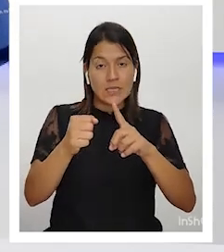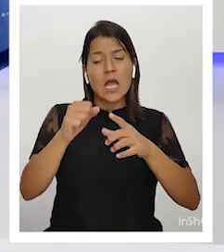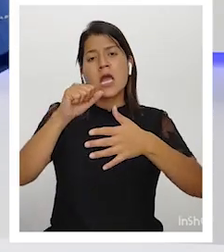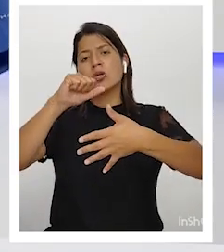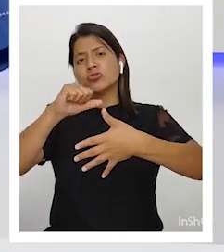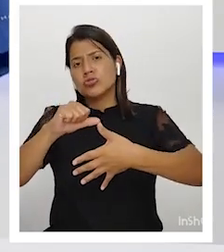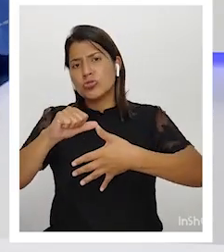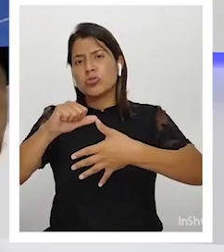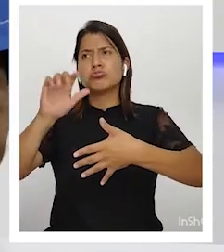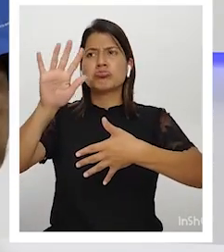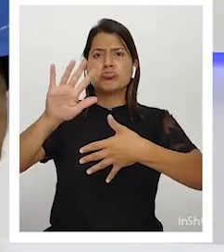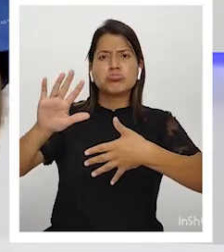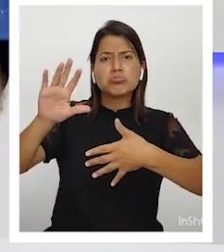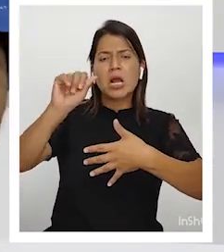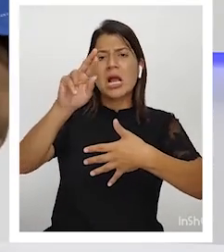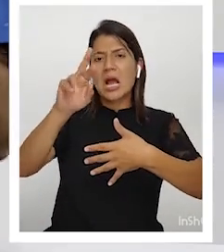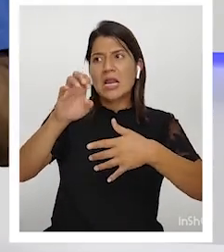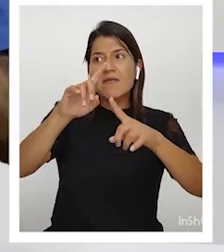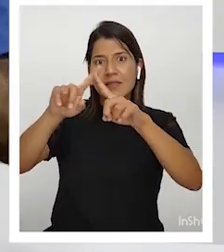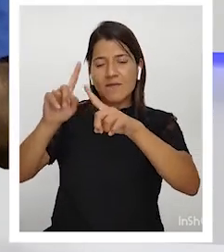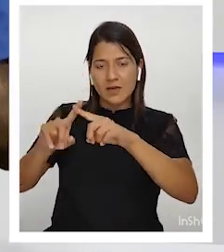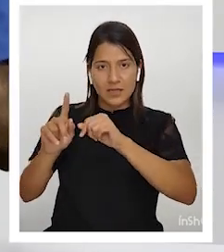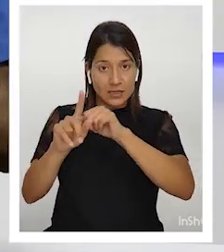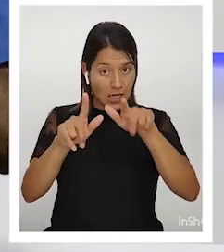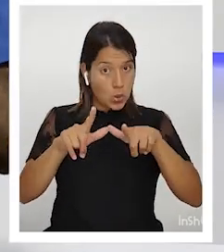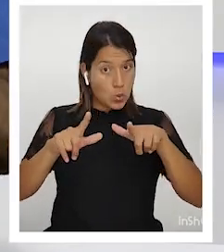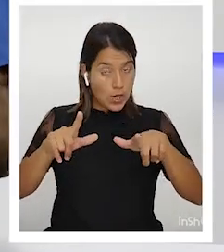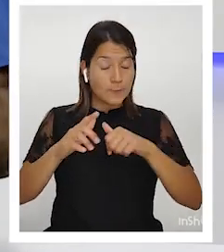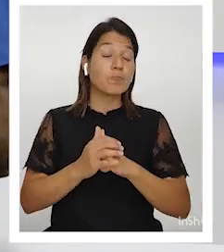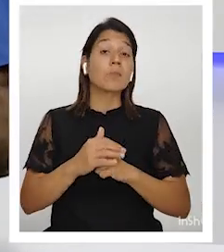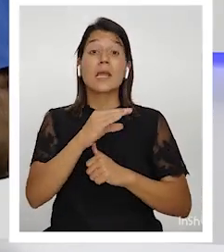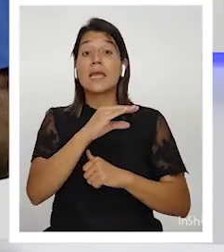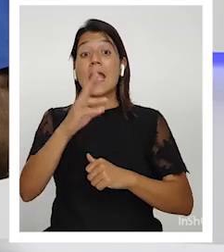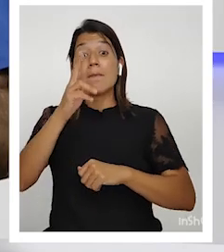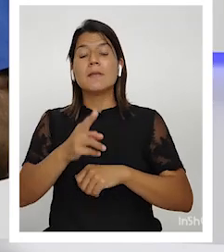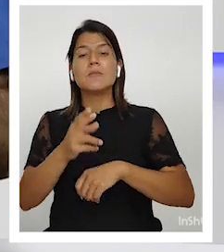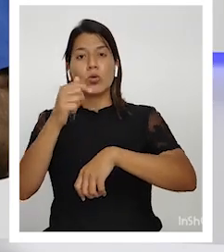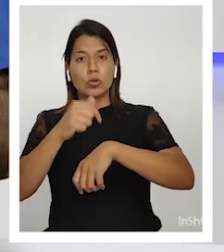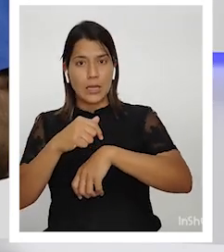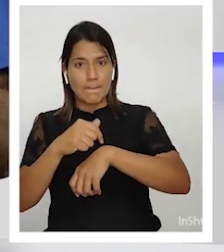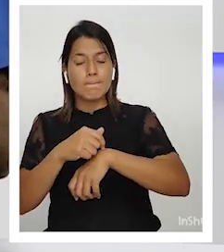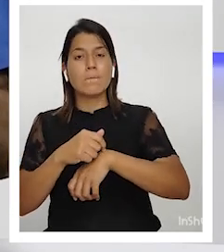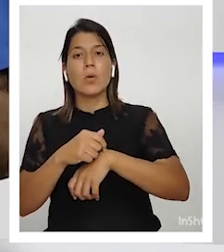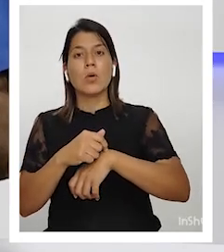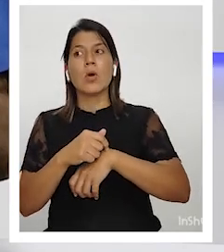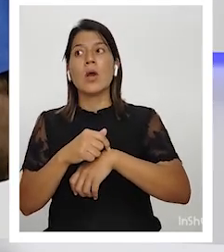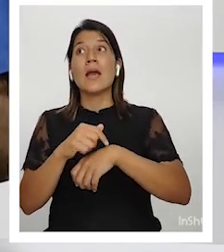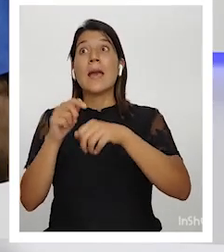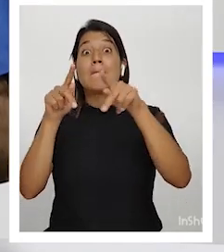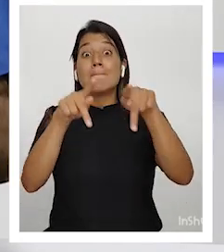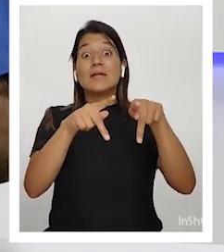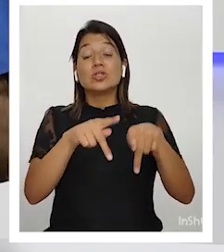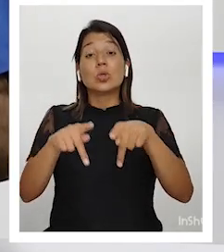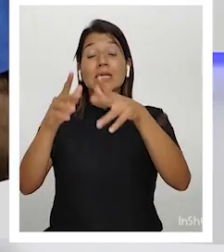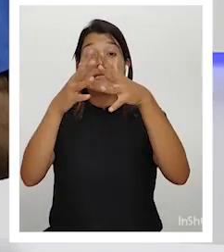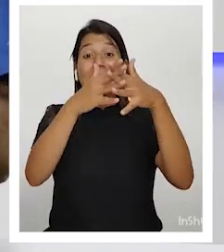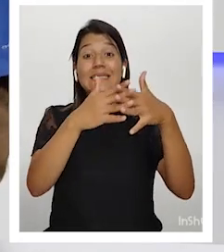Y al mismo tiempo había un interés de los norteamericanos,